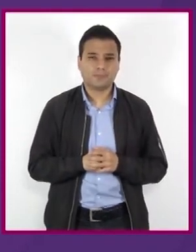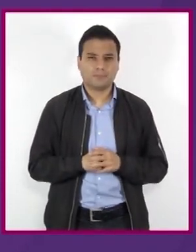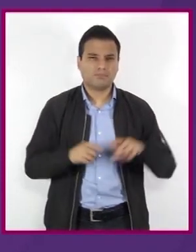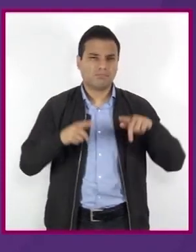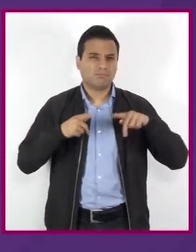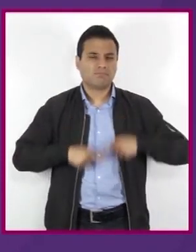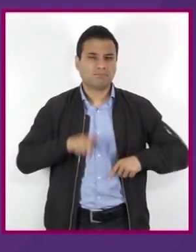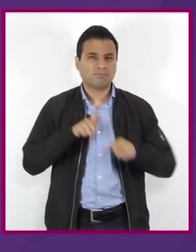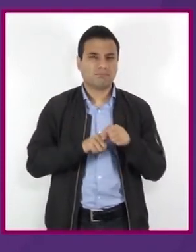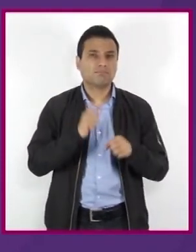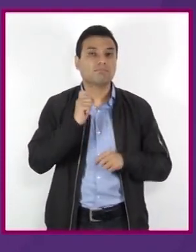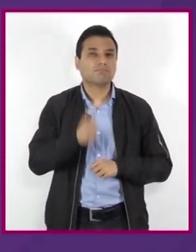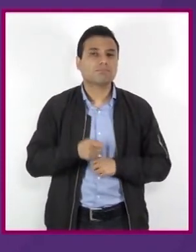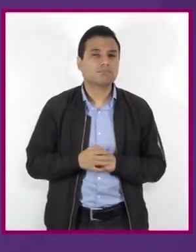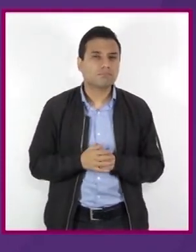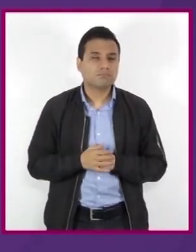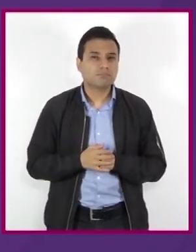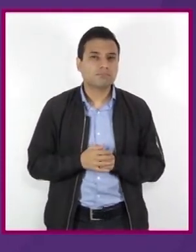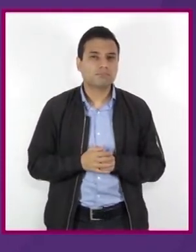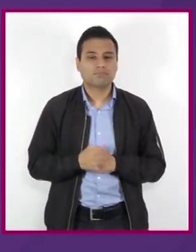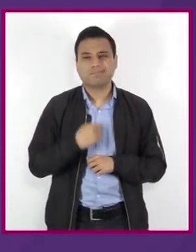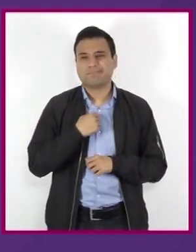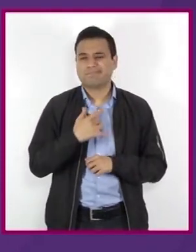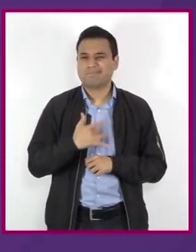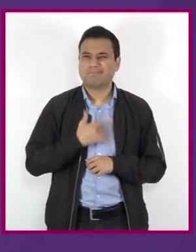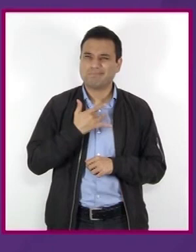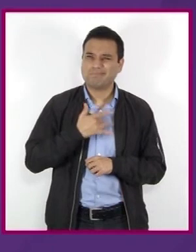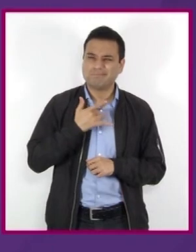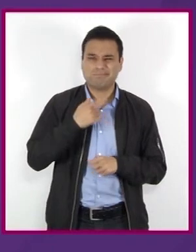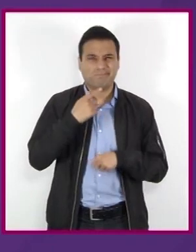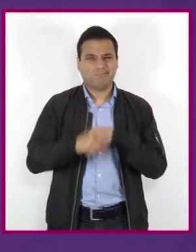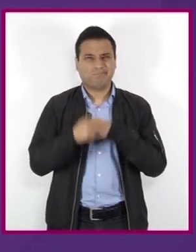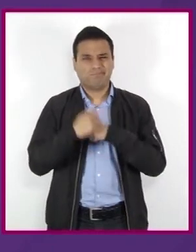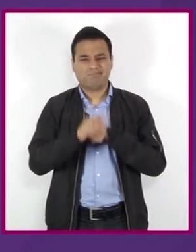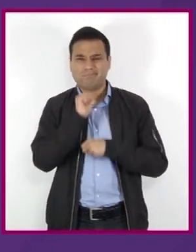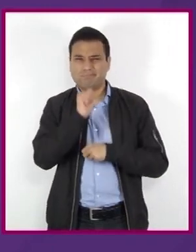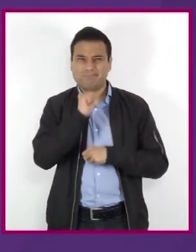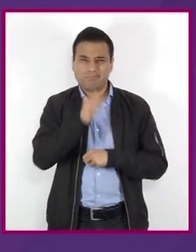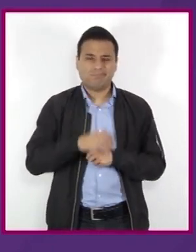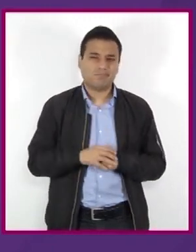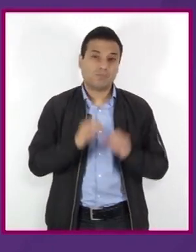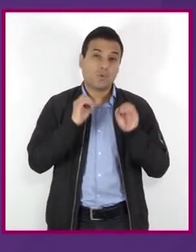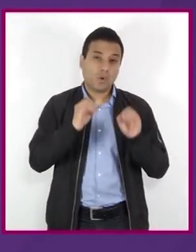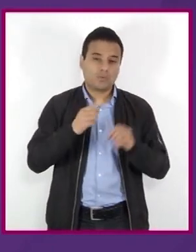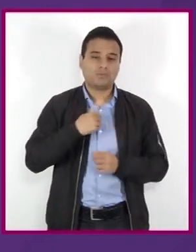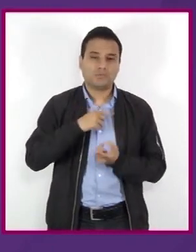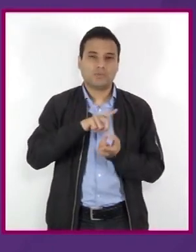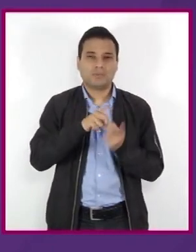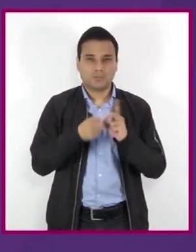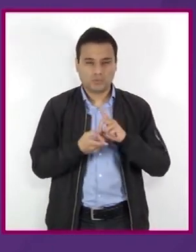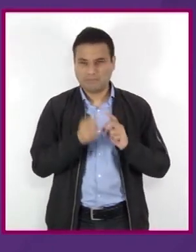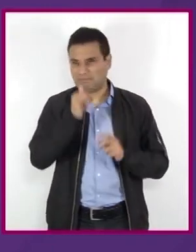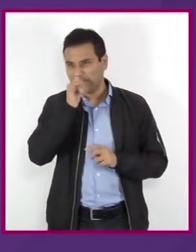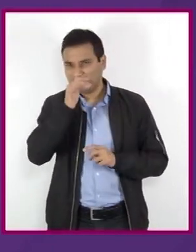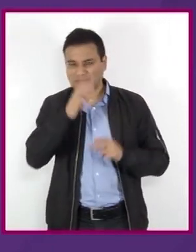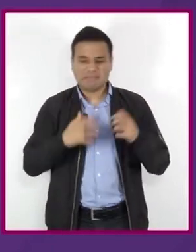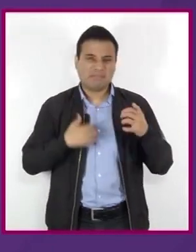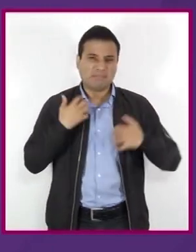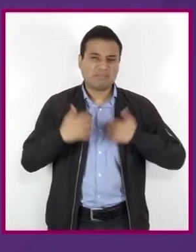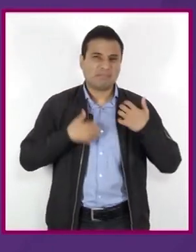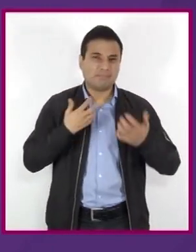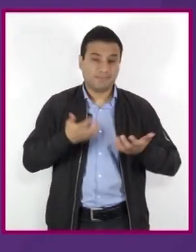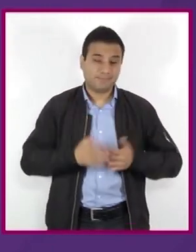personales pueden ser la baja percepción de riesgo, los estados de depresión, agresividad y ansiedad,